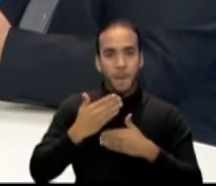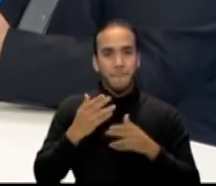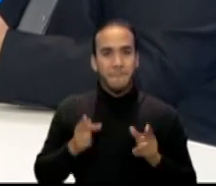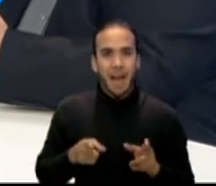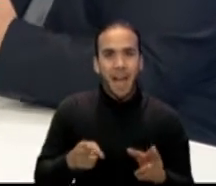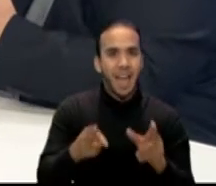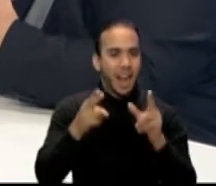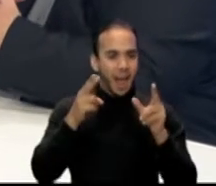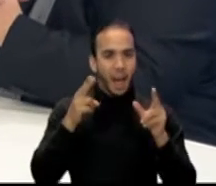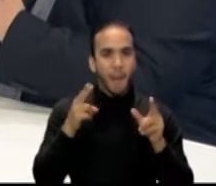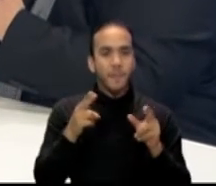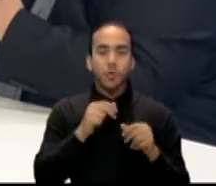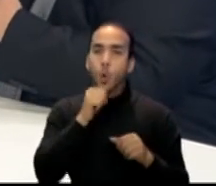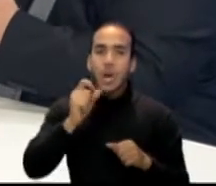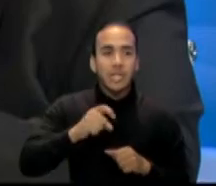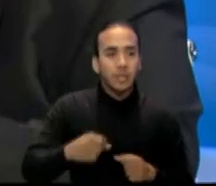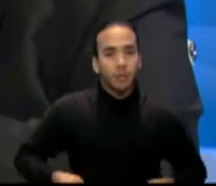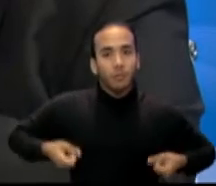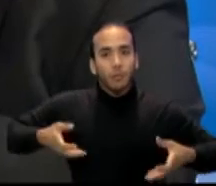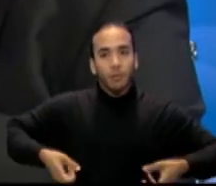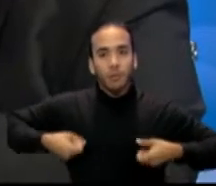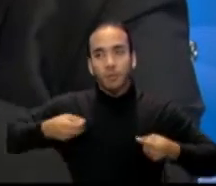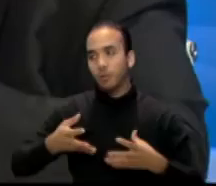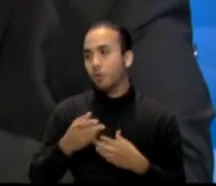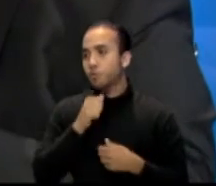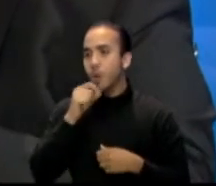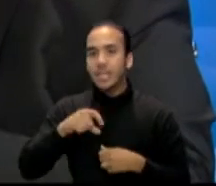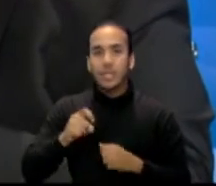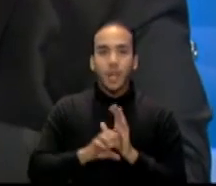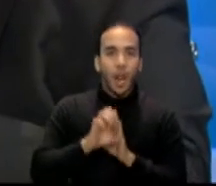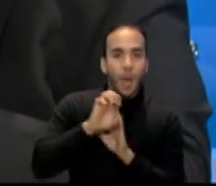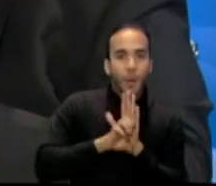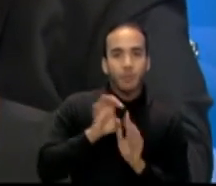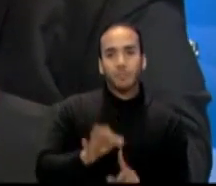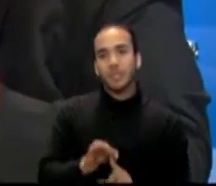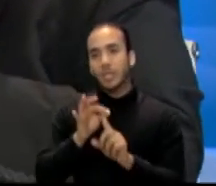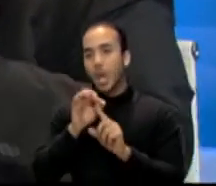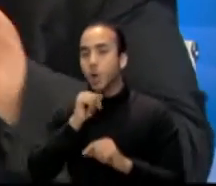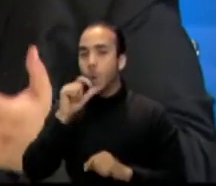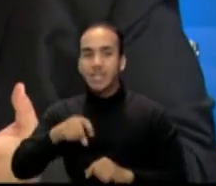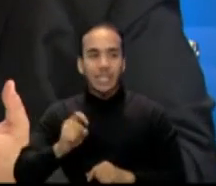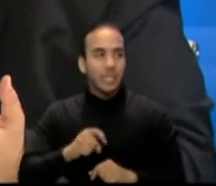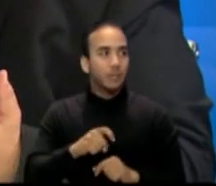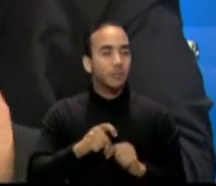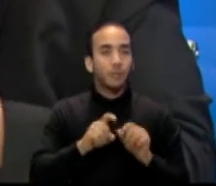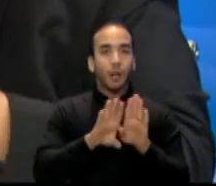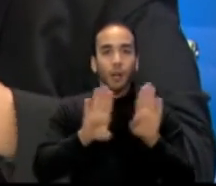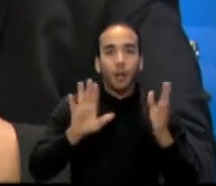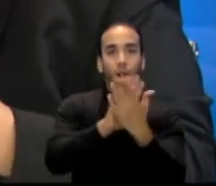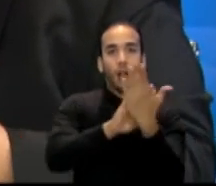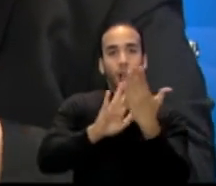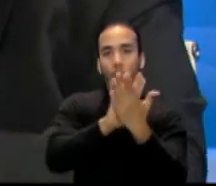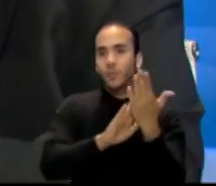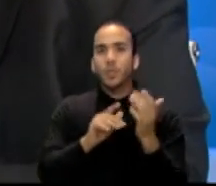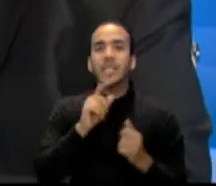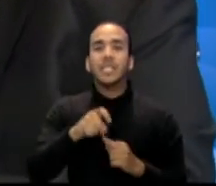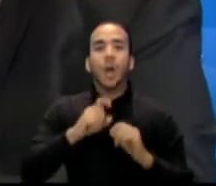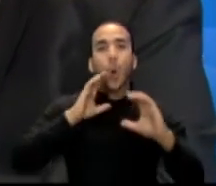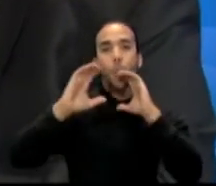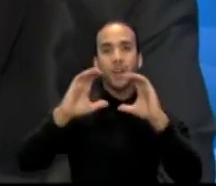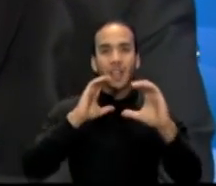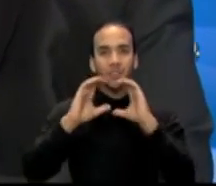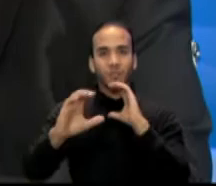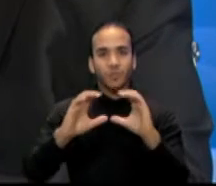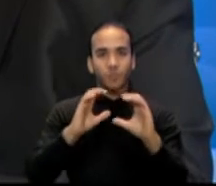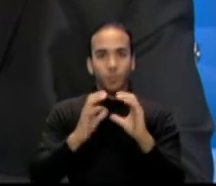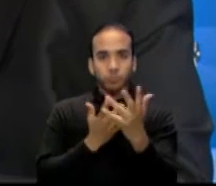no necesitan rampas especiales, no necesitan elevadores especiales, no necesitan letreros en braille, lo que necesitan es comunicación,